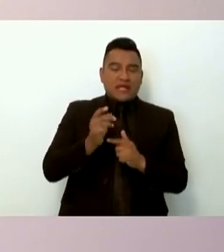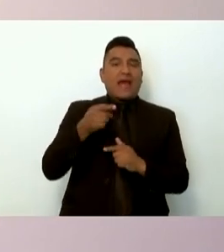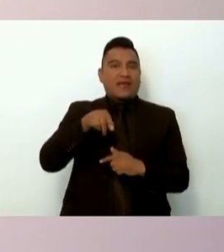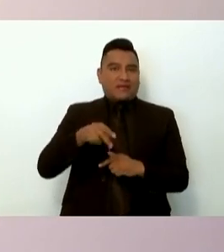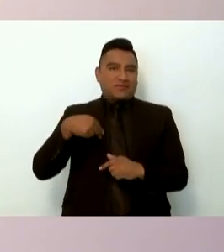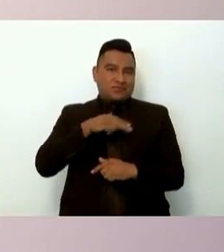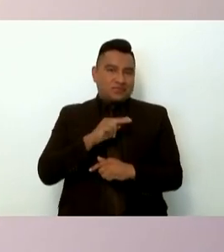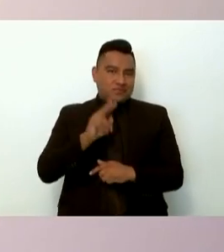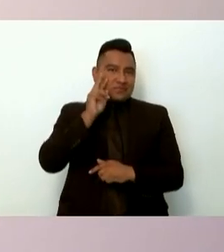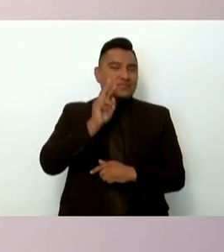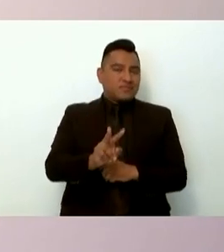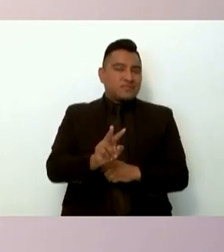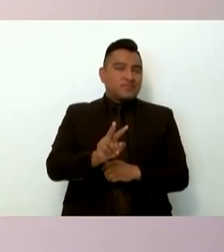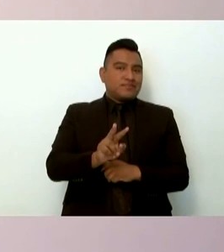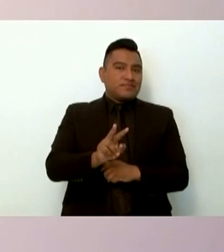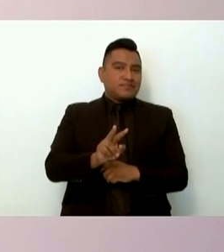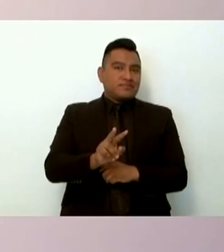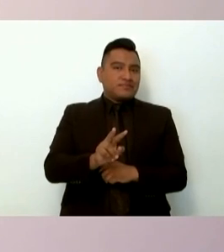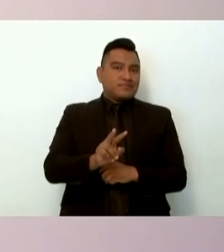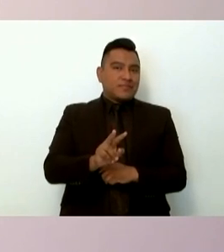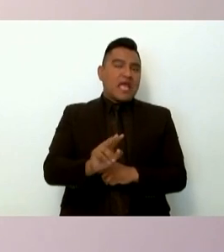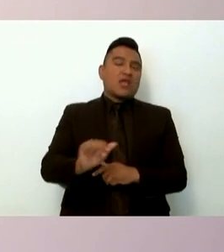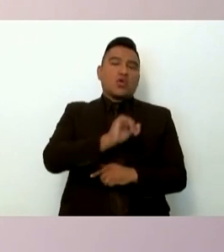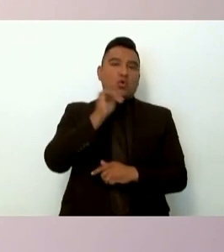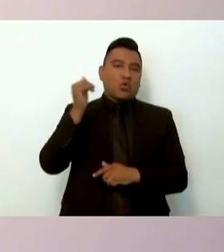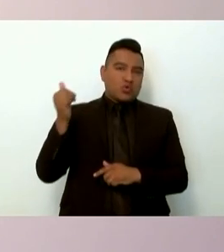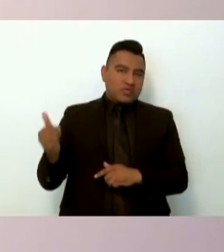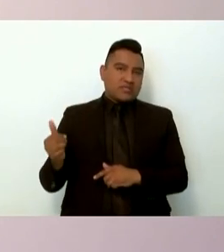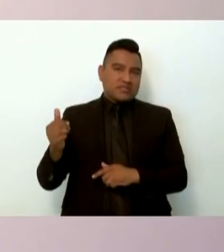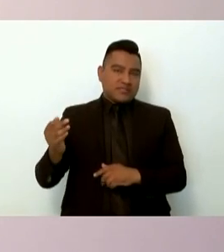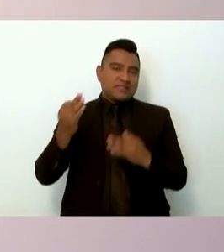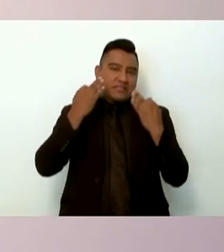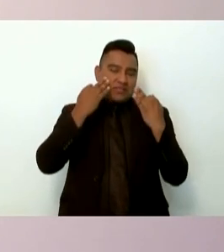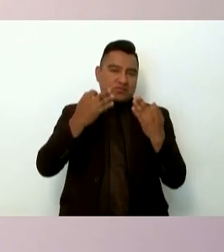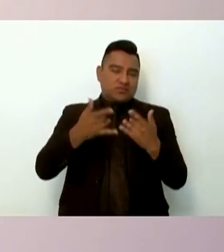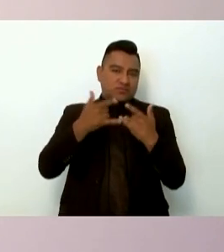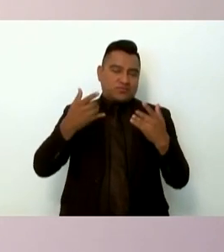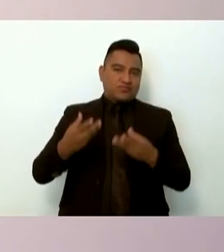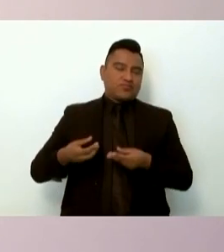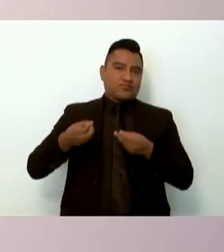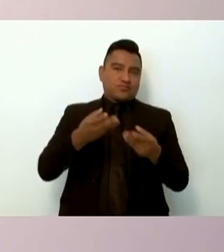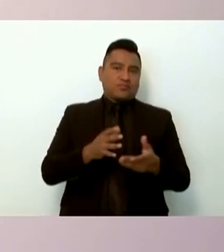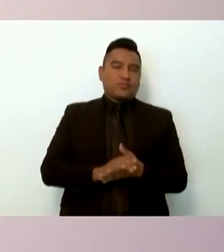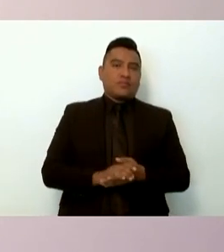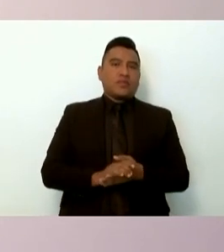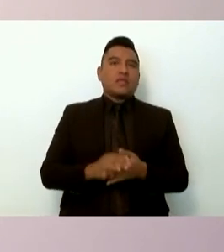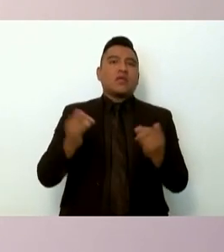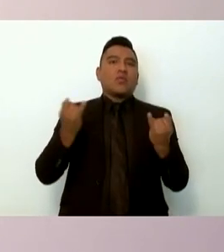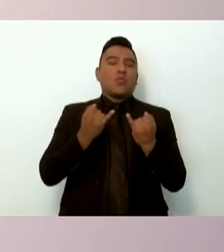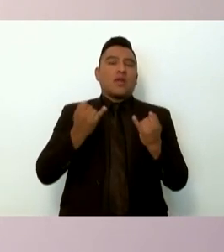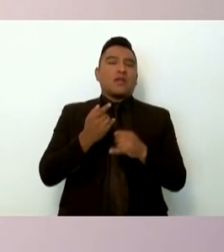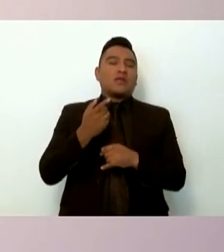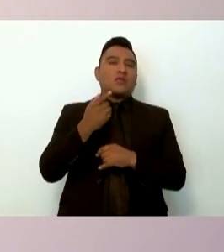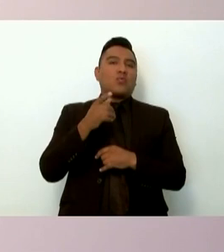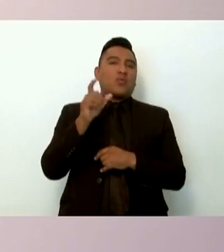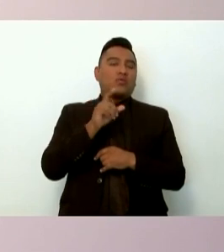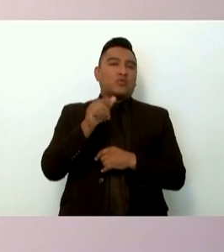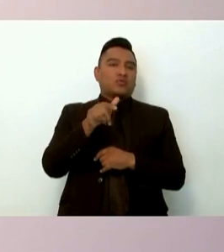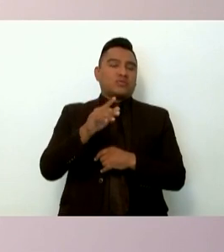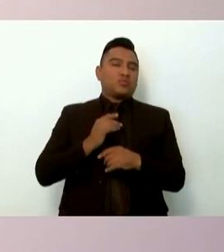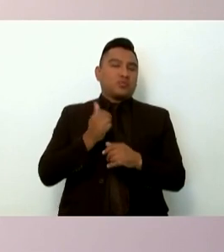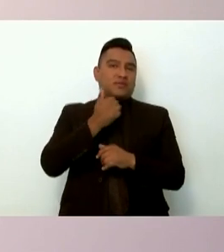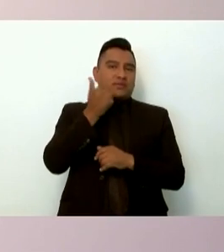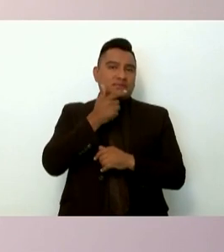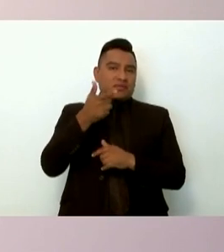ver, en este caso, algunas otras declaraciones. También Senar, que Cidrón y Cazorubias informó que el indio dijo que los estudiantes